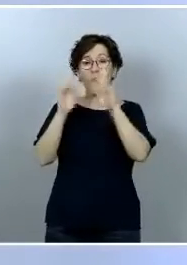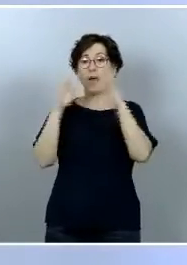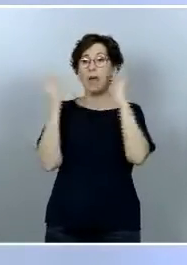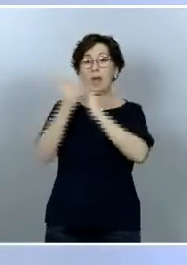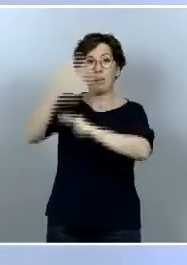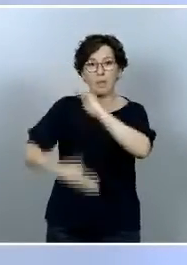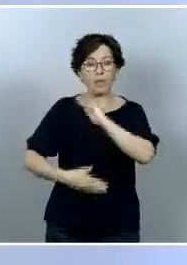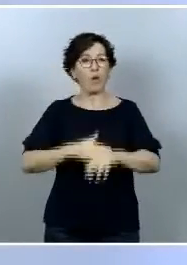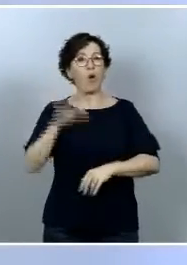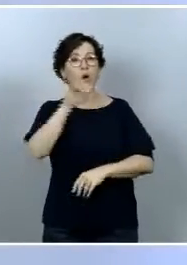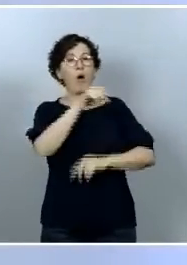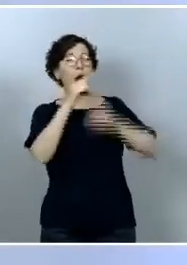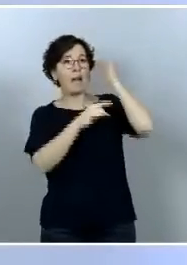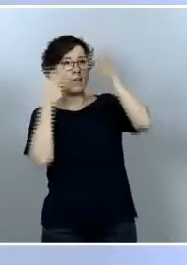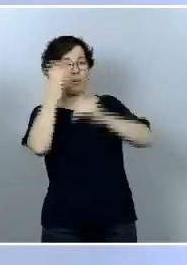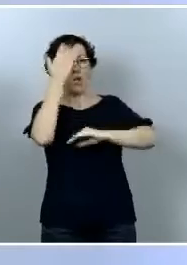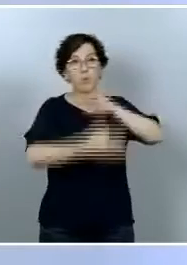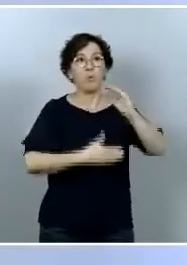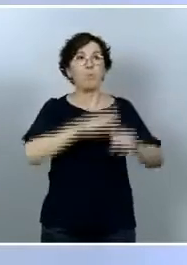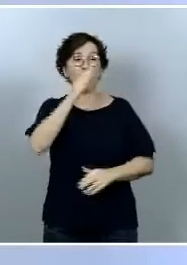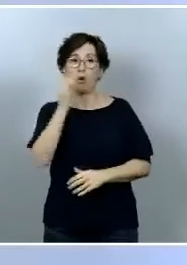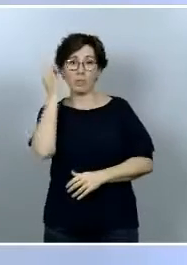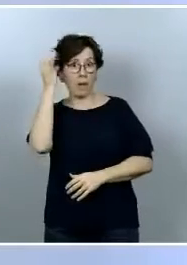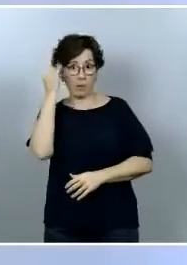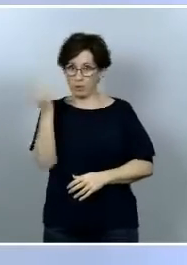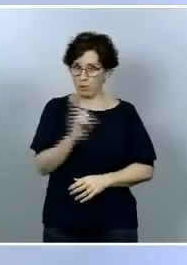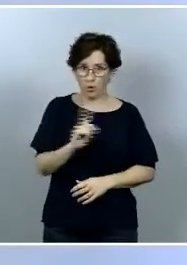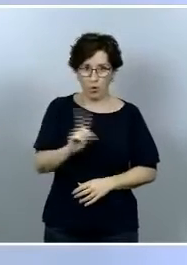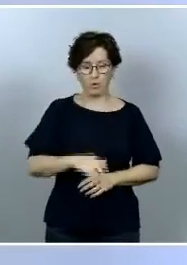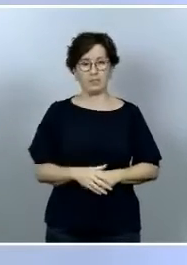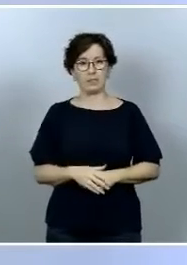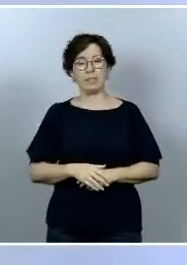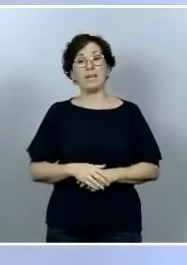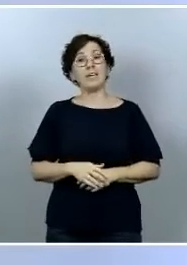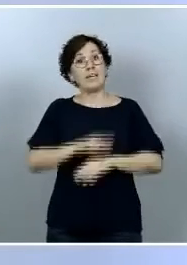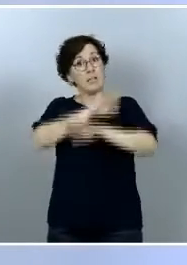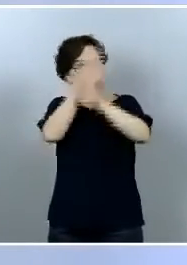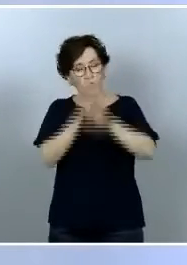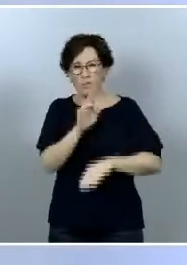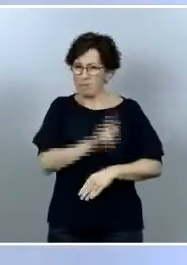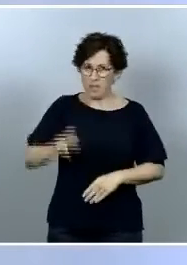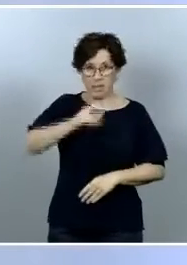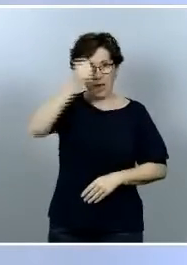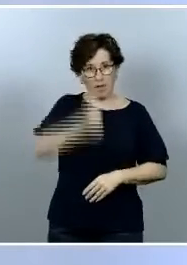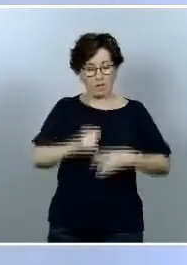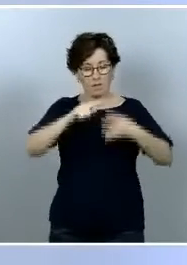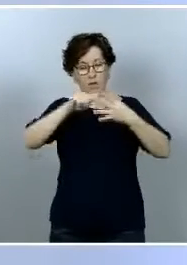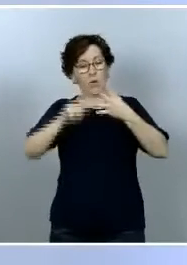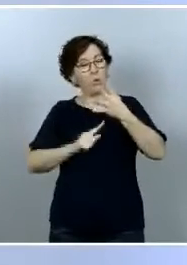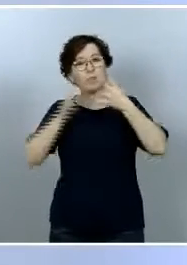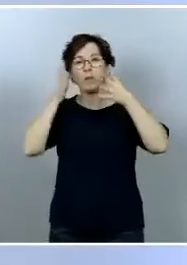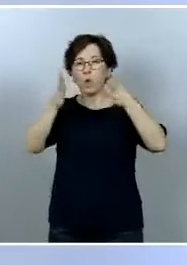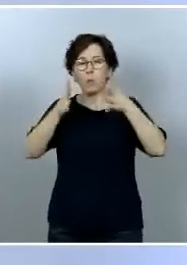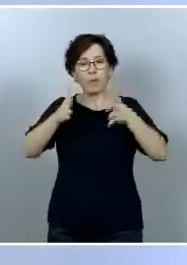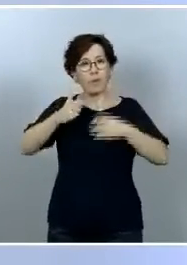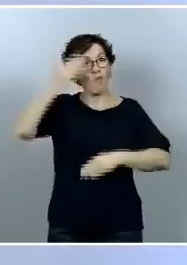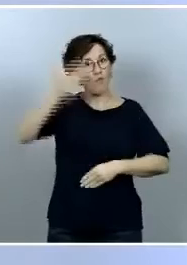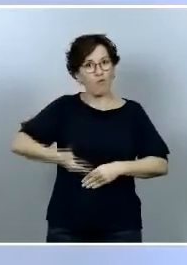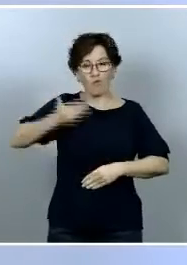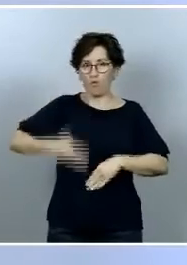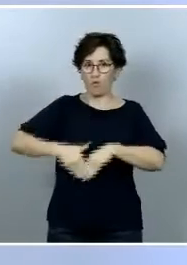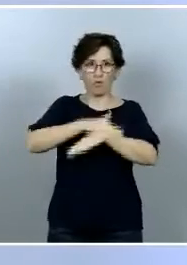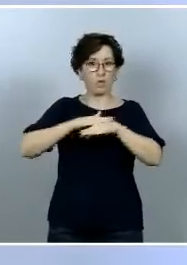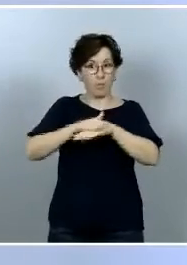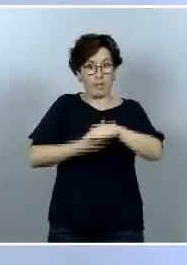y en tercer lugar quiero insistir en las cuatro reglas las cuatro prioridades las cuatro recomendaciones fundamentales que seguirán estando